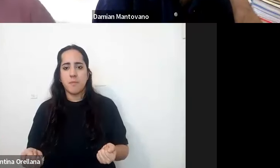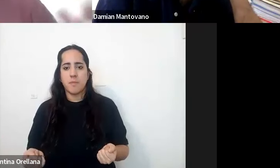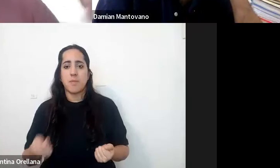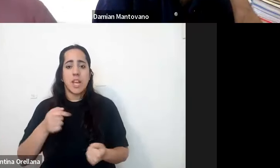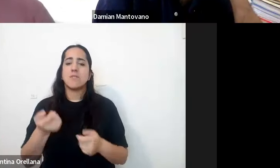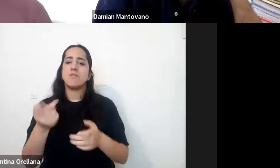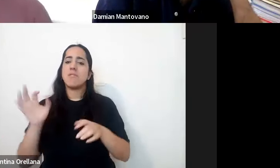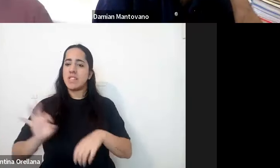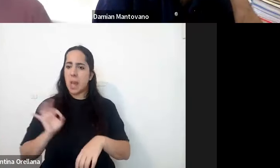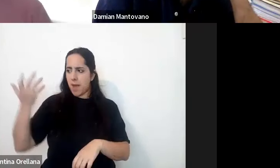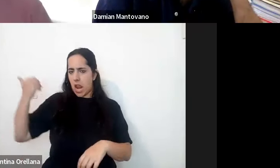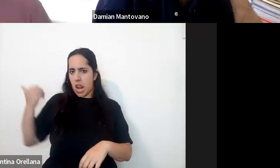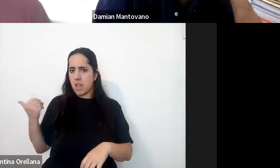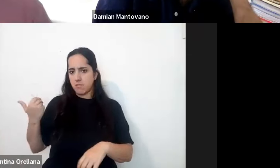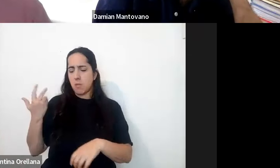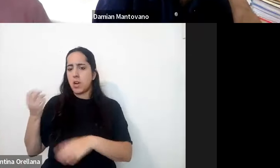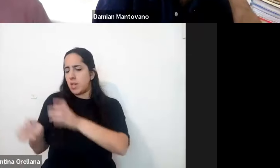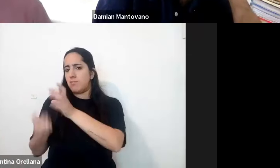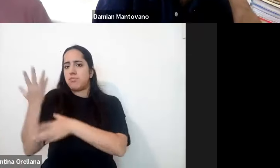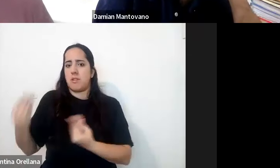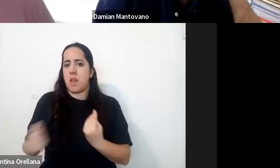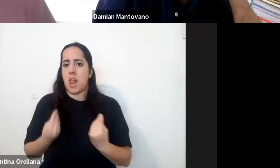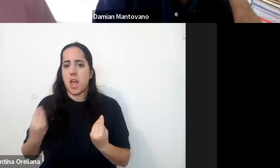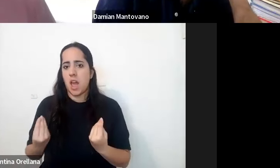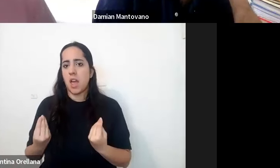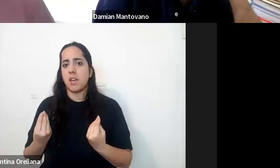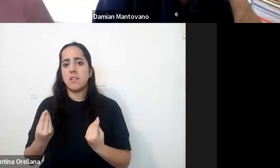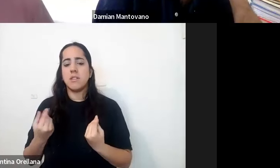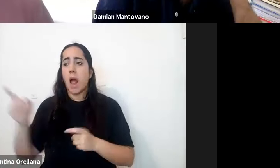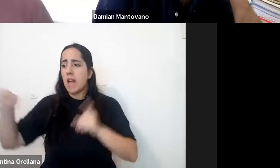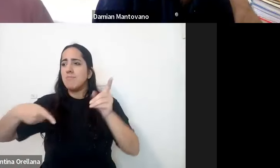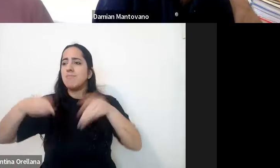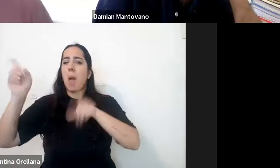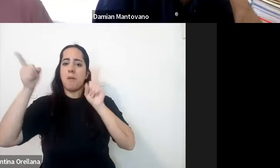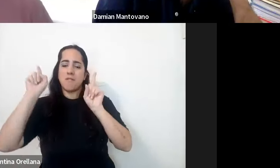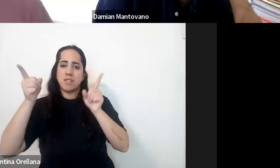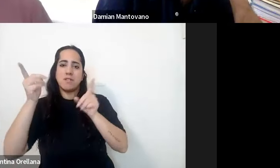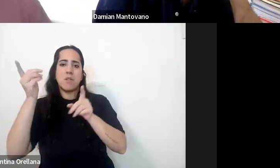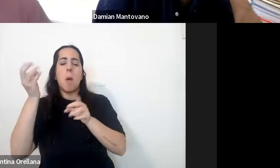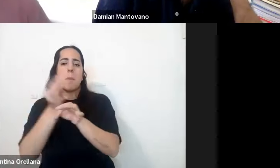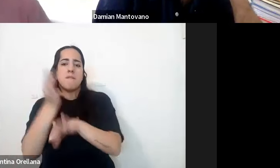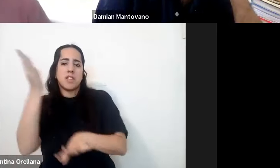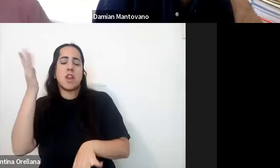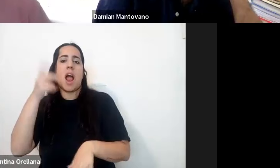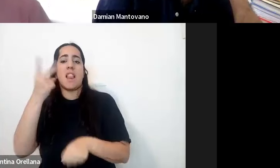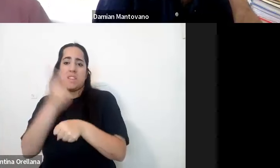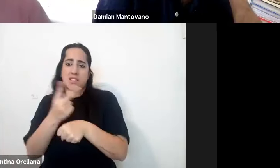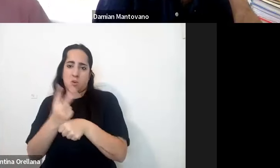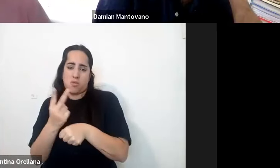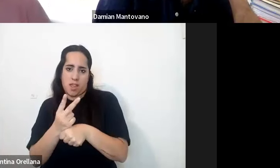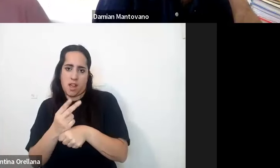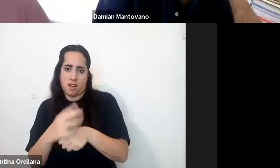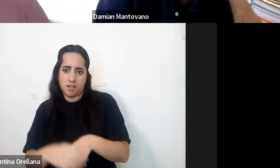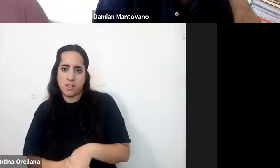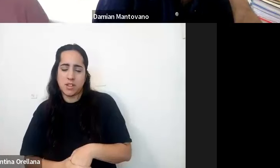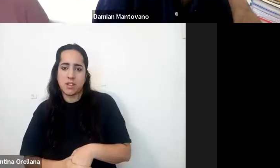exámenes se crearon para poder hacer que vengan más profesionales del segundo ciclo de la secundaria